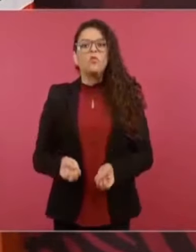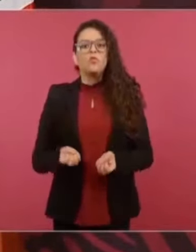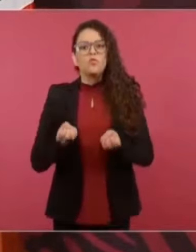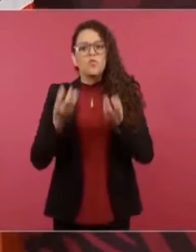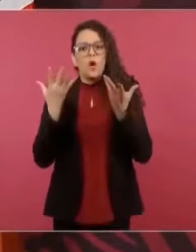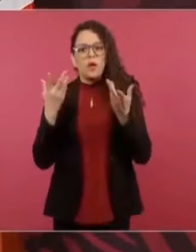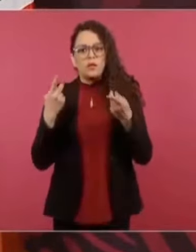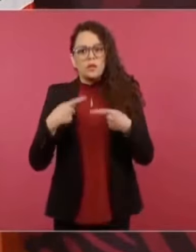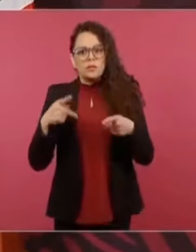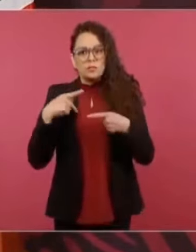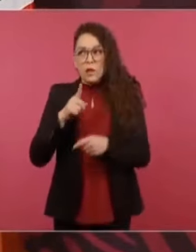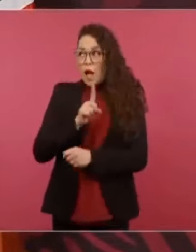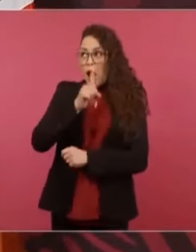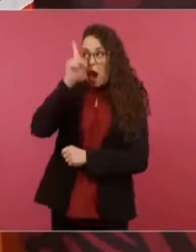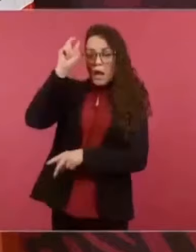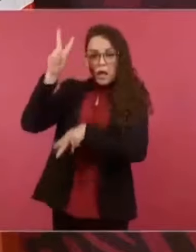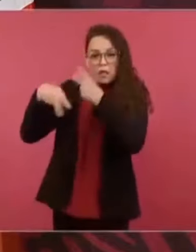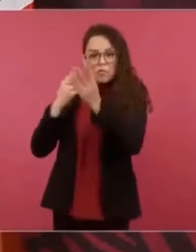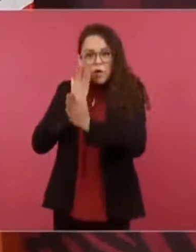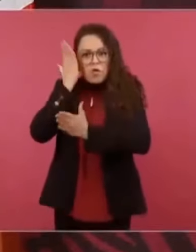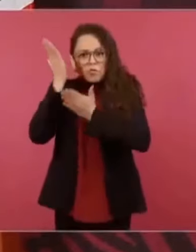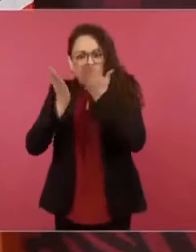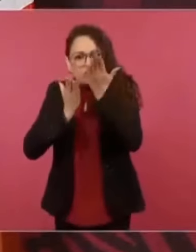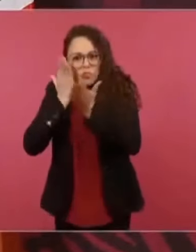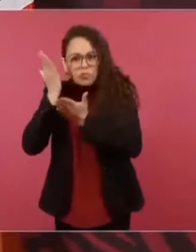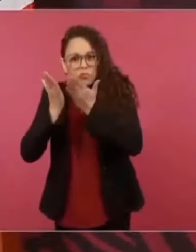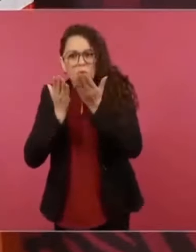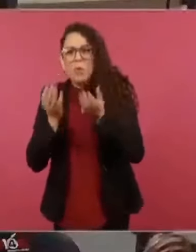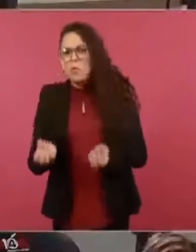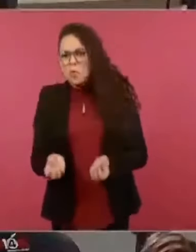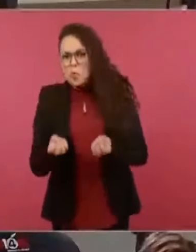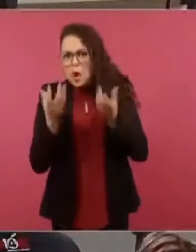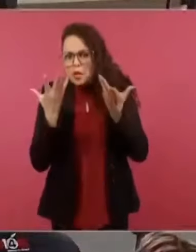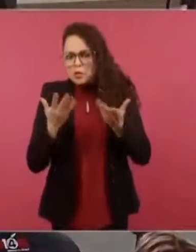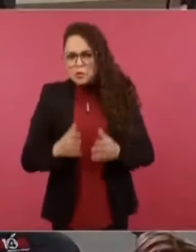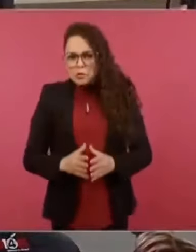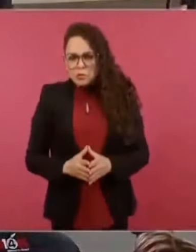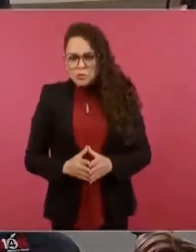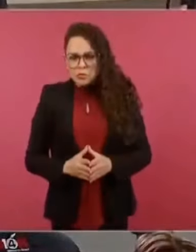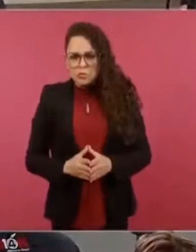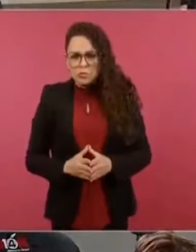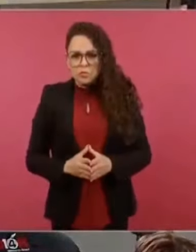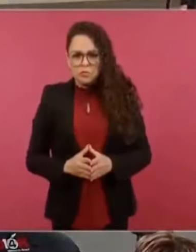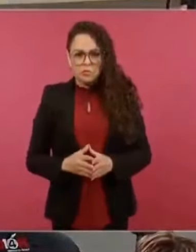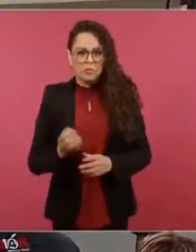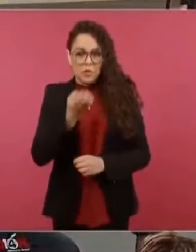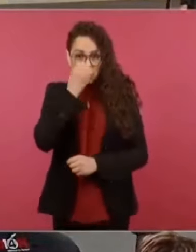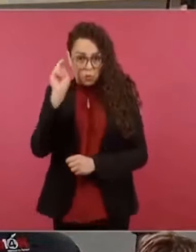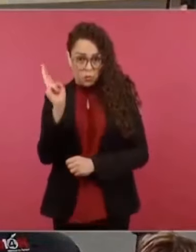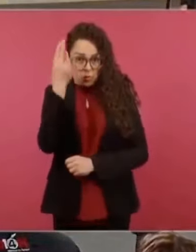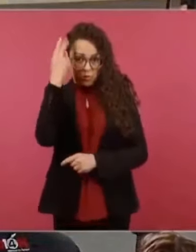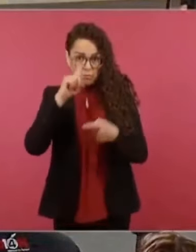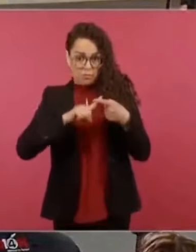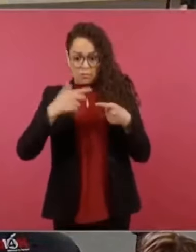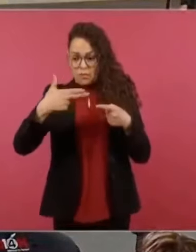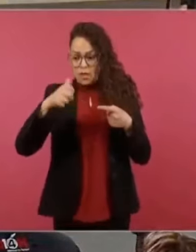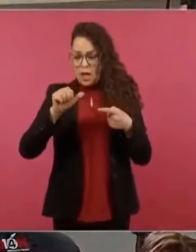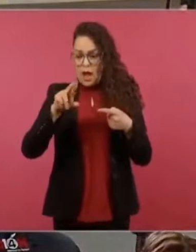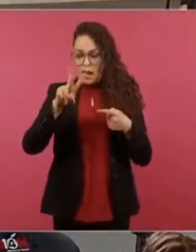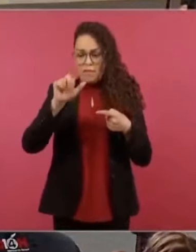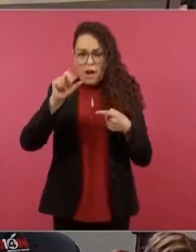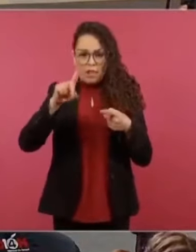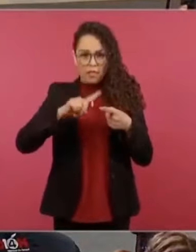en Harvard y en otras